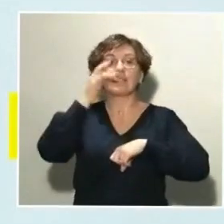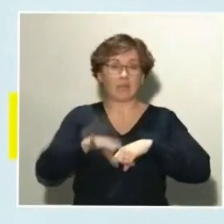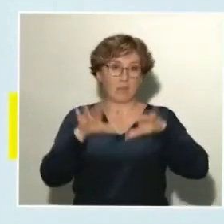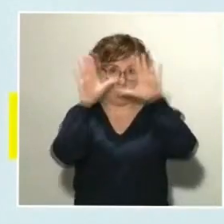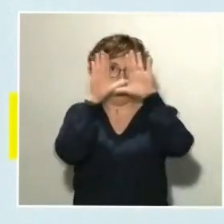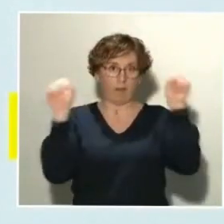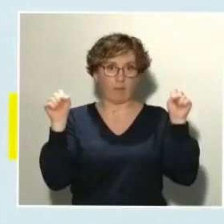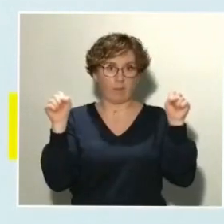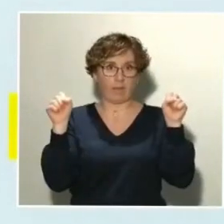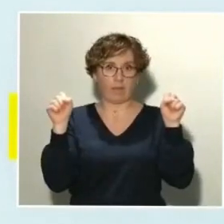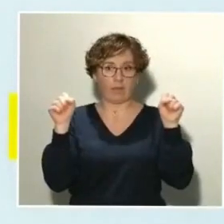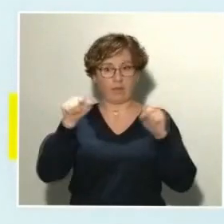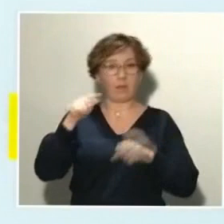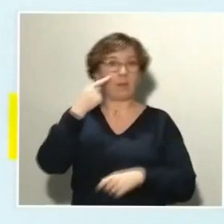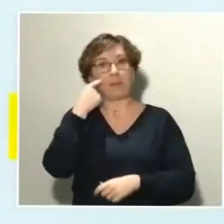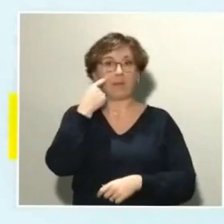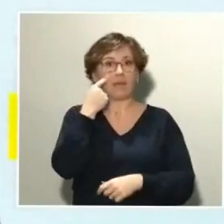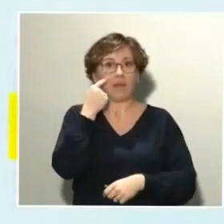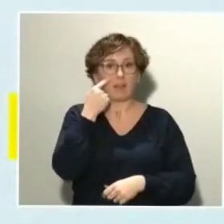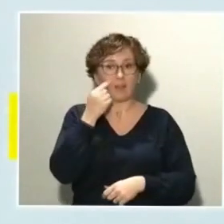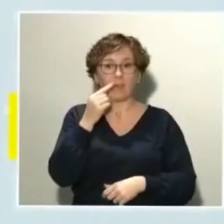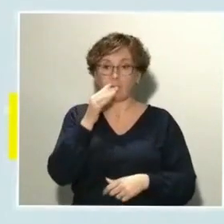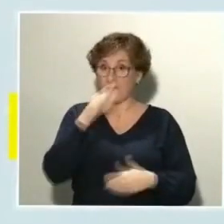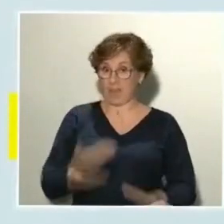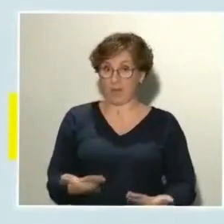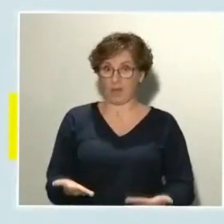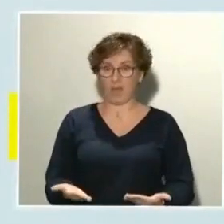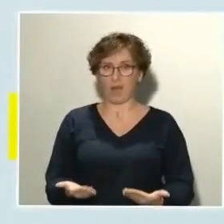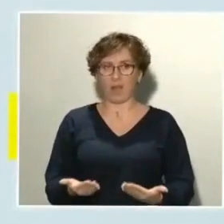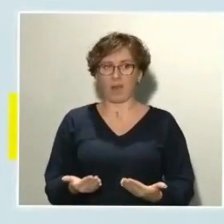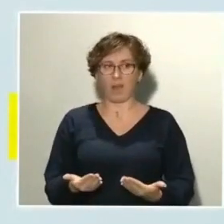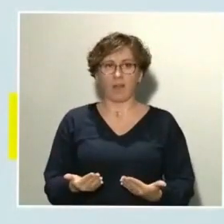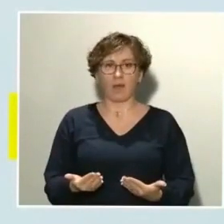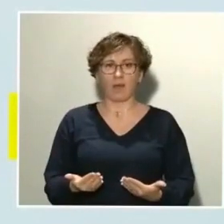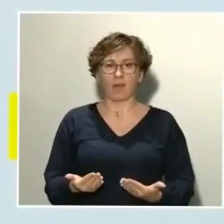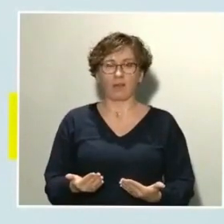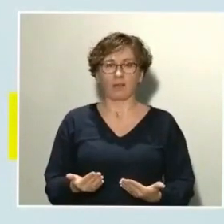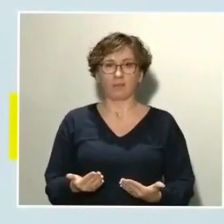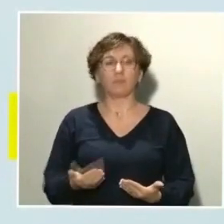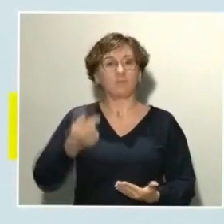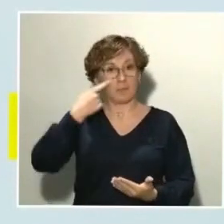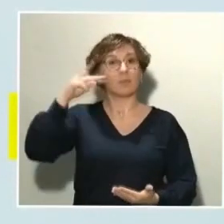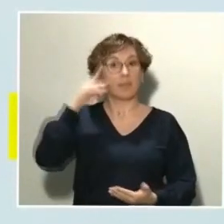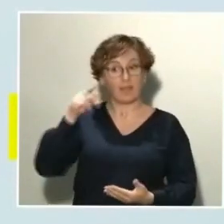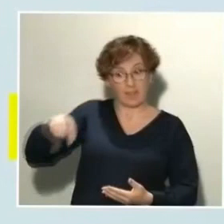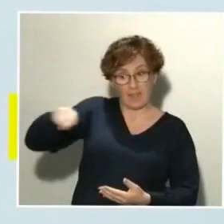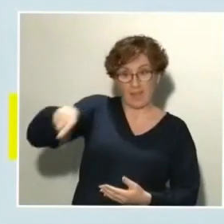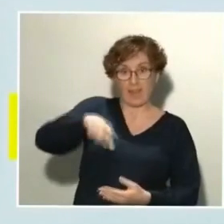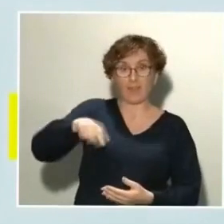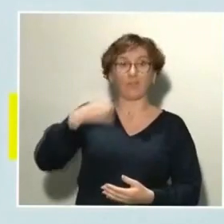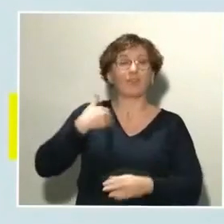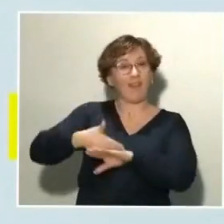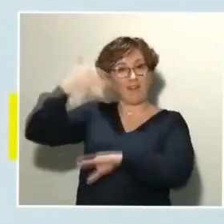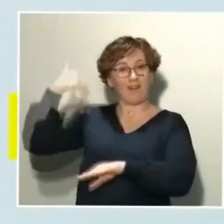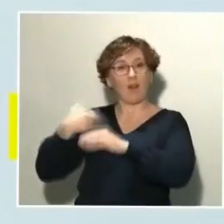vigilancia. Pues ahora mismo estamos adquiriendo esa experiencia que tienen ellos en la vigilancia de esas